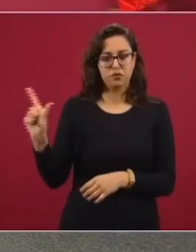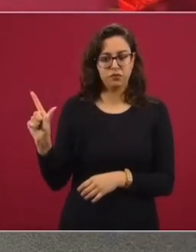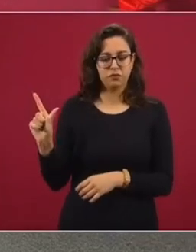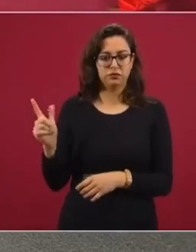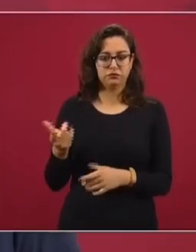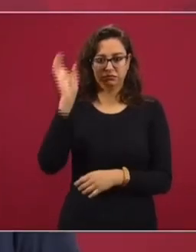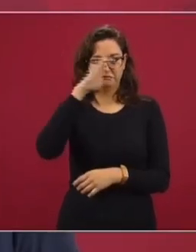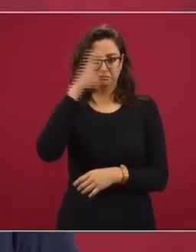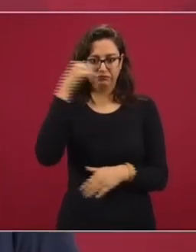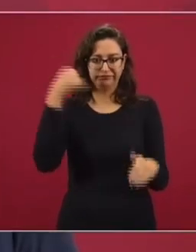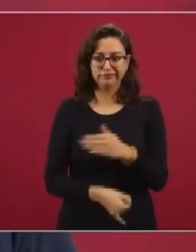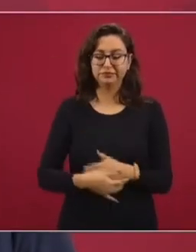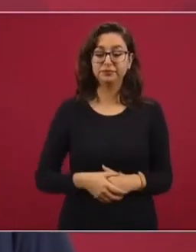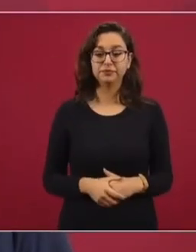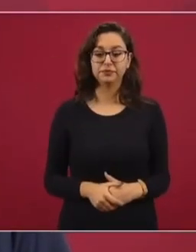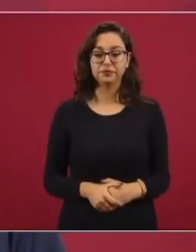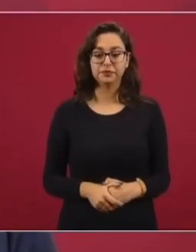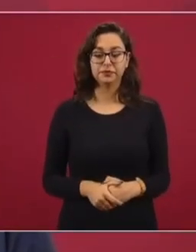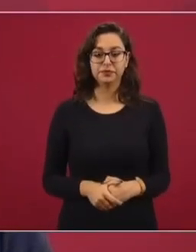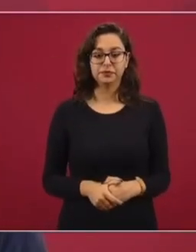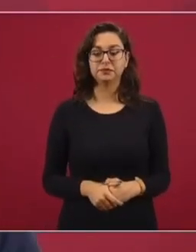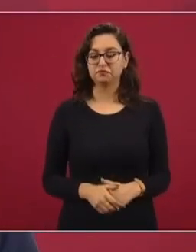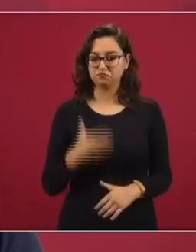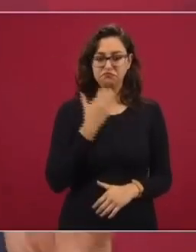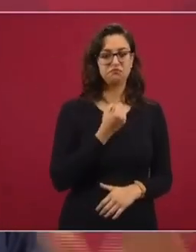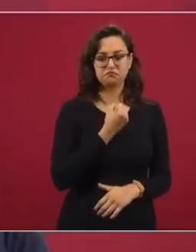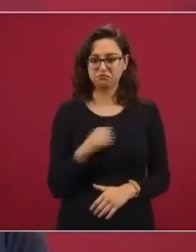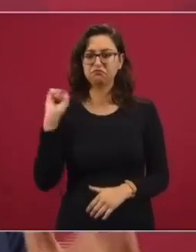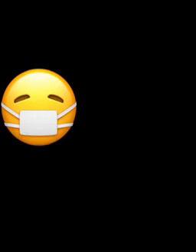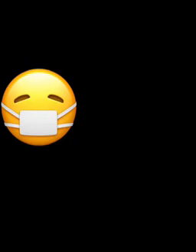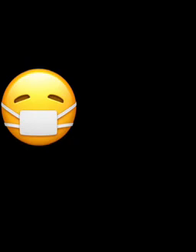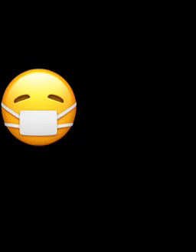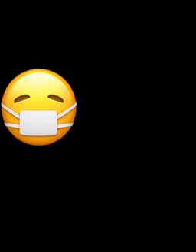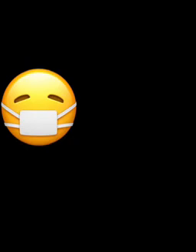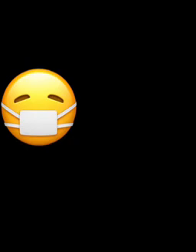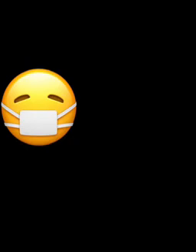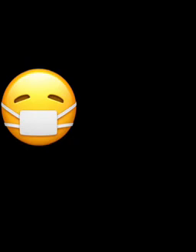en científicos, en muy buenos técnicos que nos han ayudado.